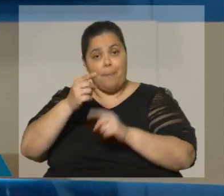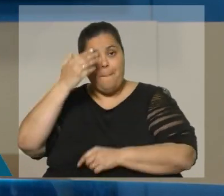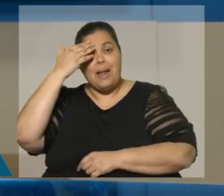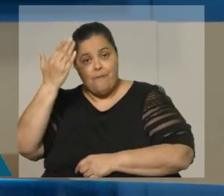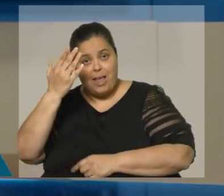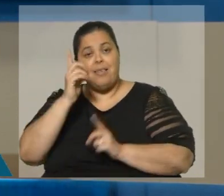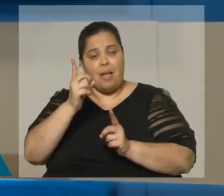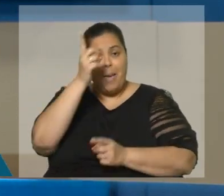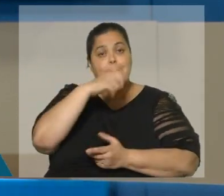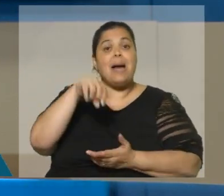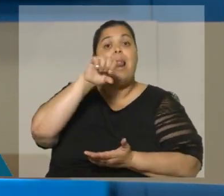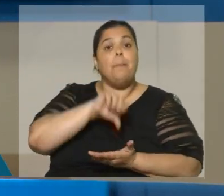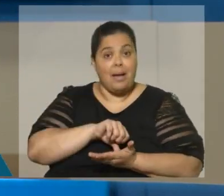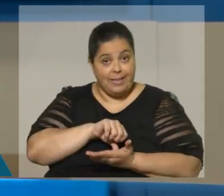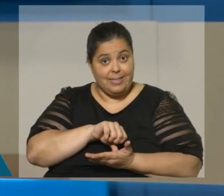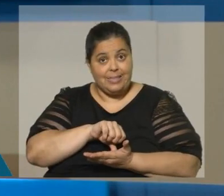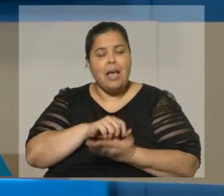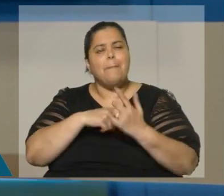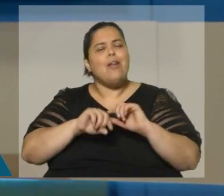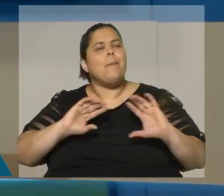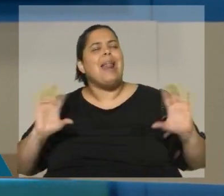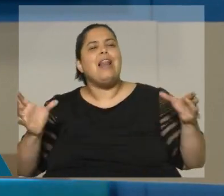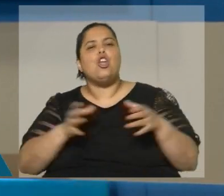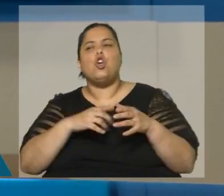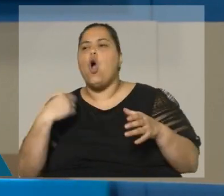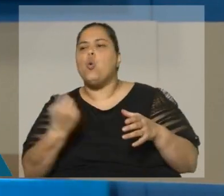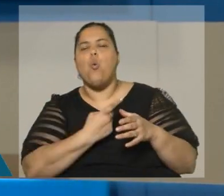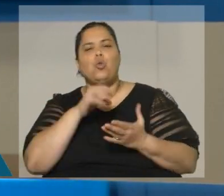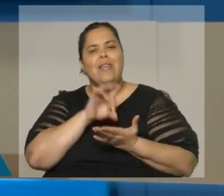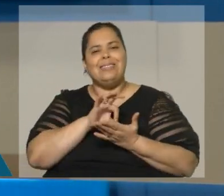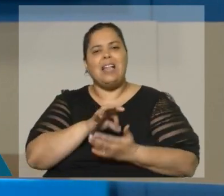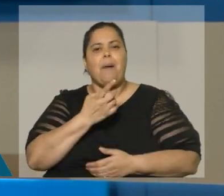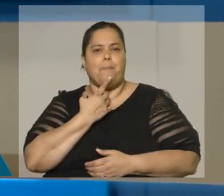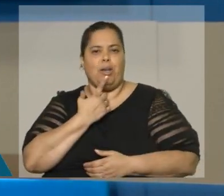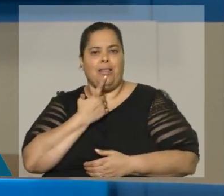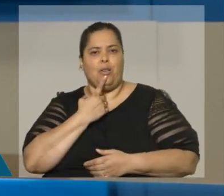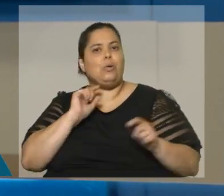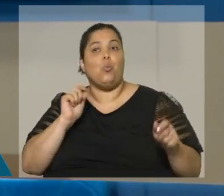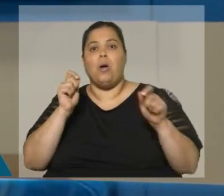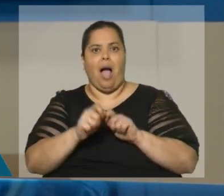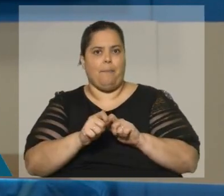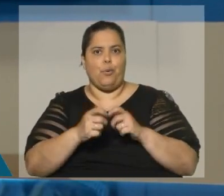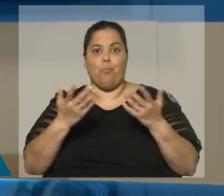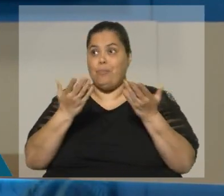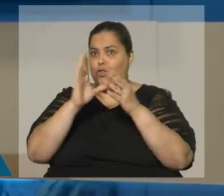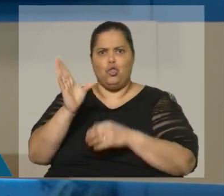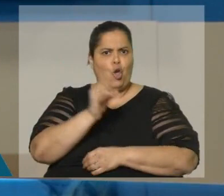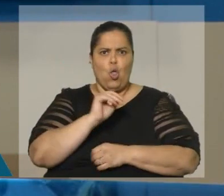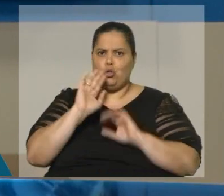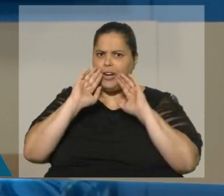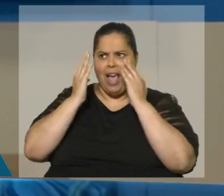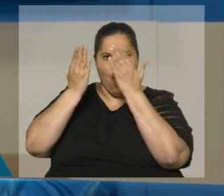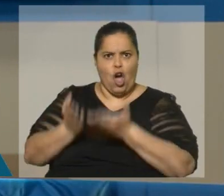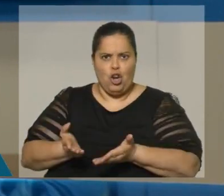el país, sino para el conjunto del sistema político que lo ha reconocido. Él tuvo posiciones muy